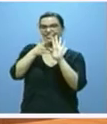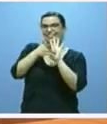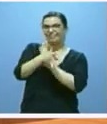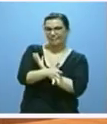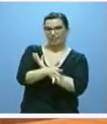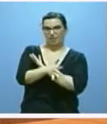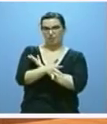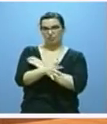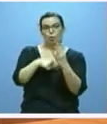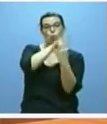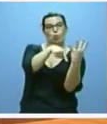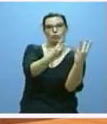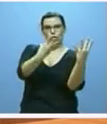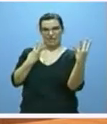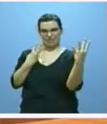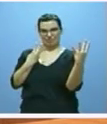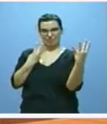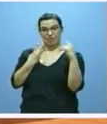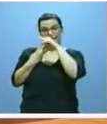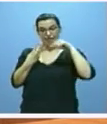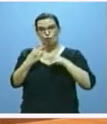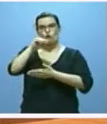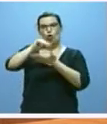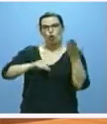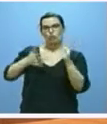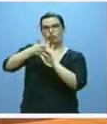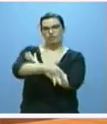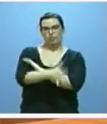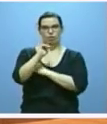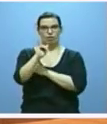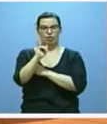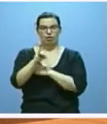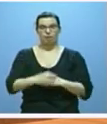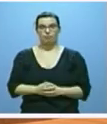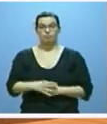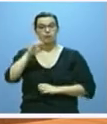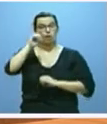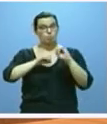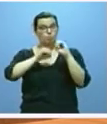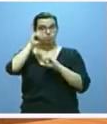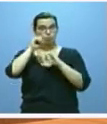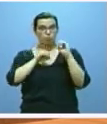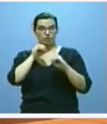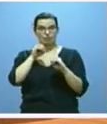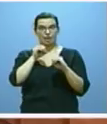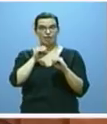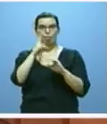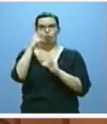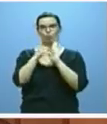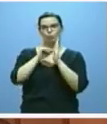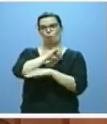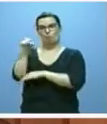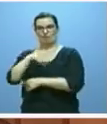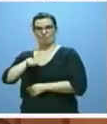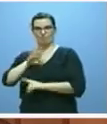más de tres de cada cuatro, disponían de un contrato de duración indefinida, un porcentaje que es más de dos puntos superior a la media